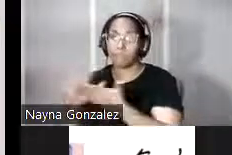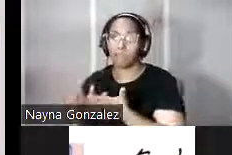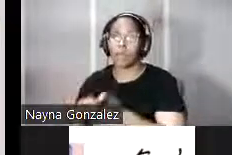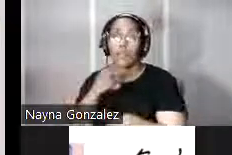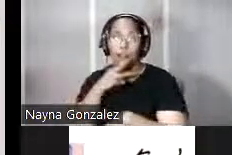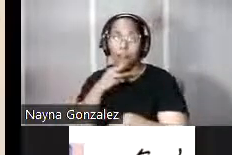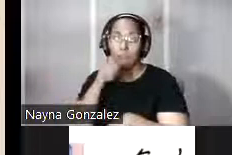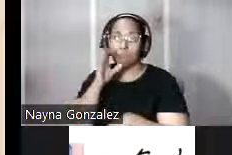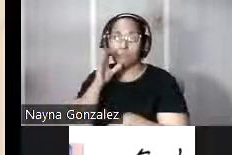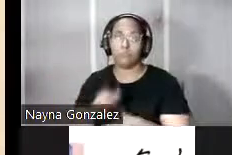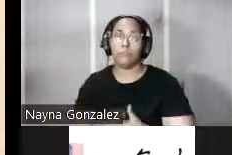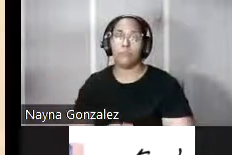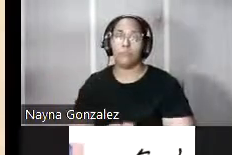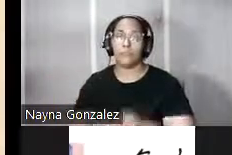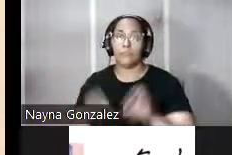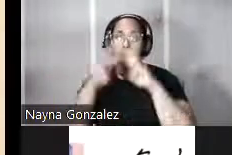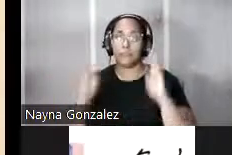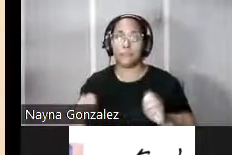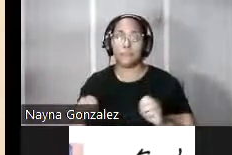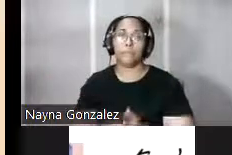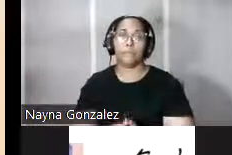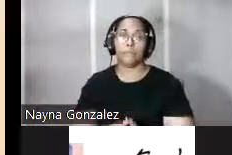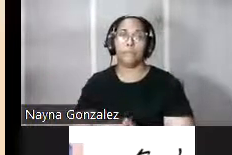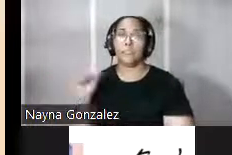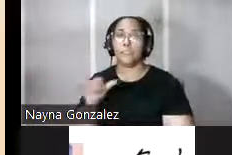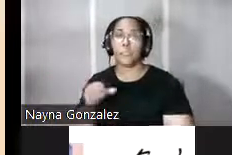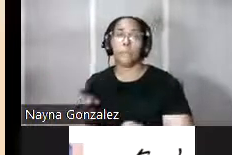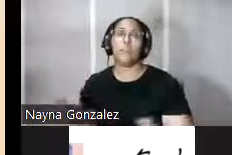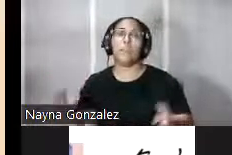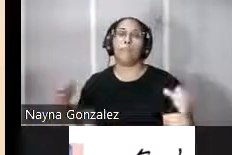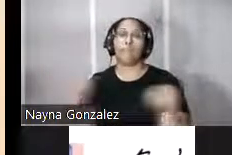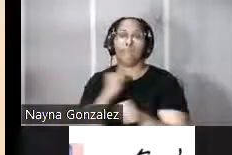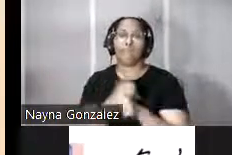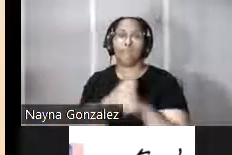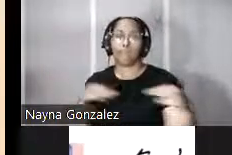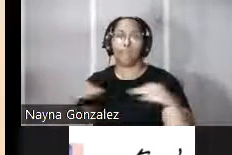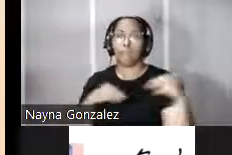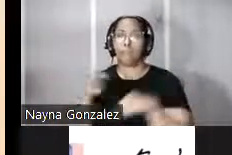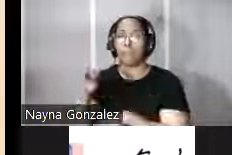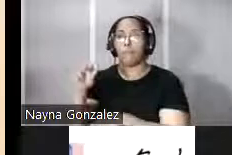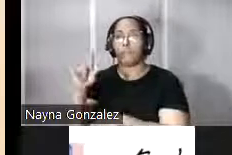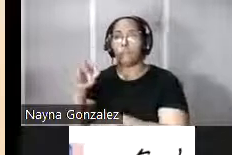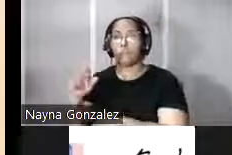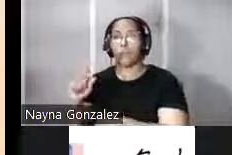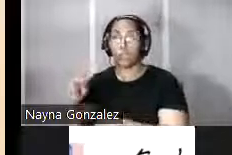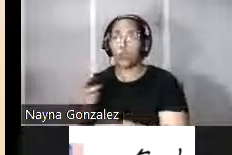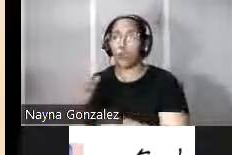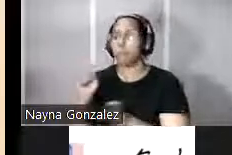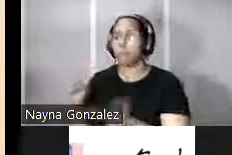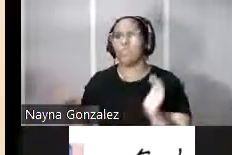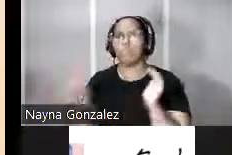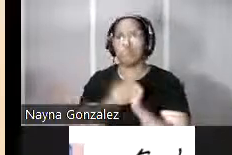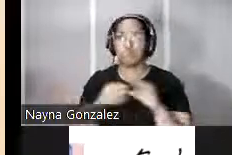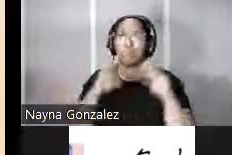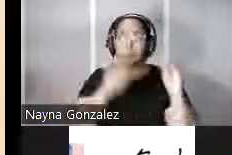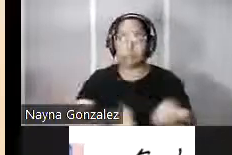del castillo y tras el ataque británico sufrido en 1797 vuelven a enviarse nuevos ingenieros a